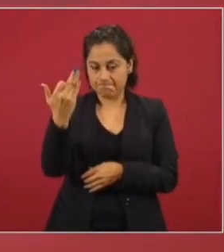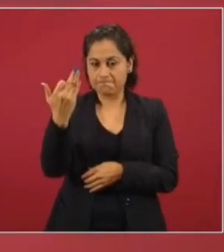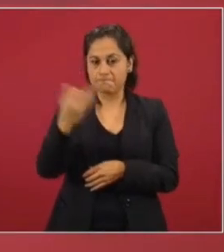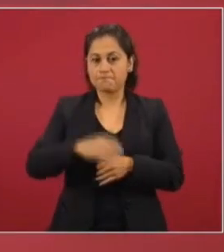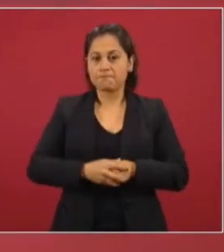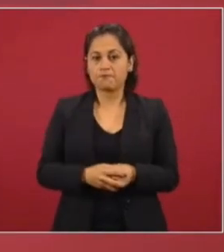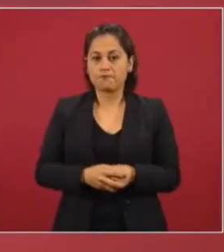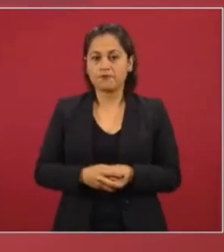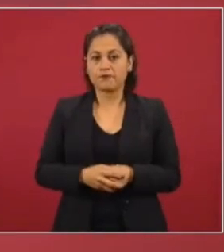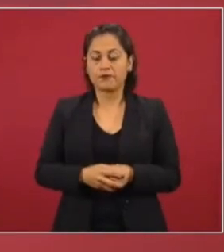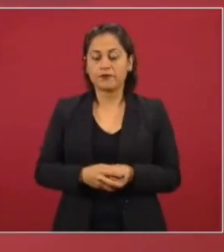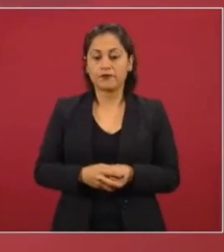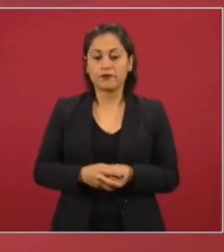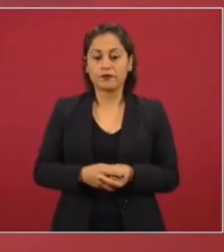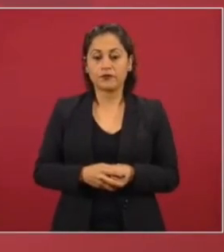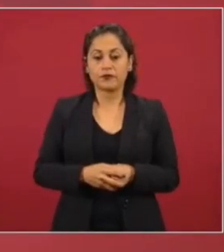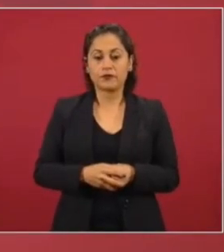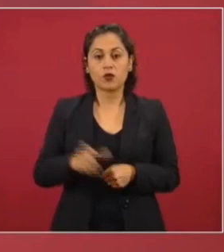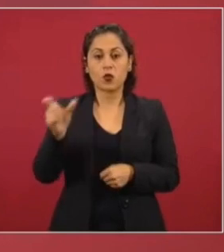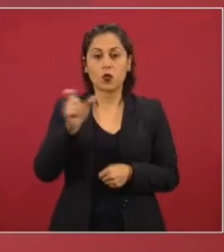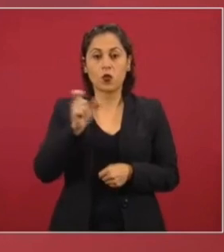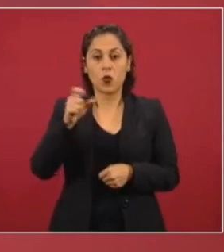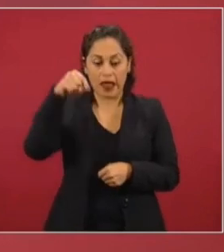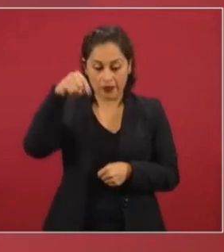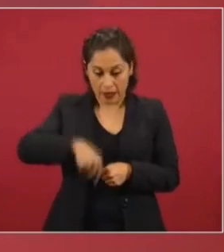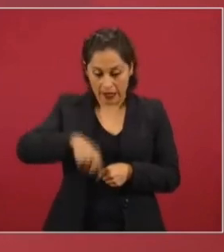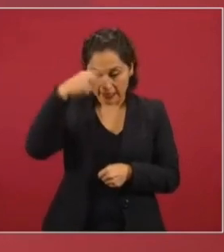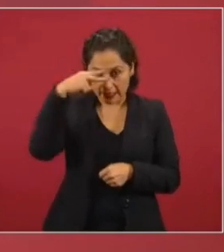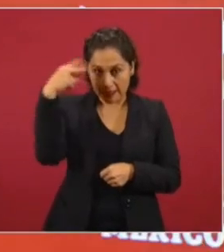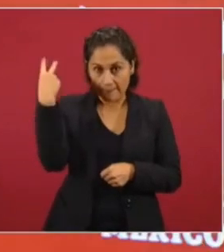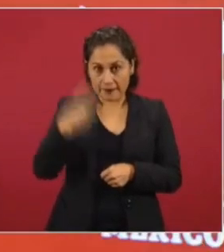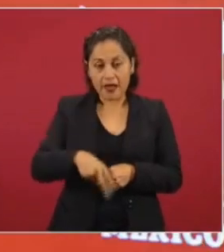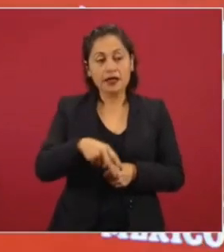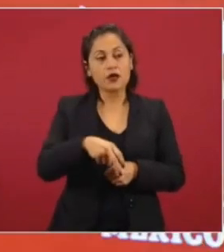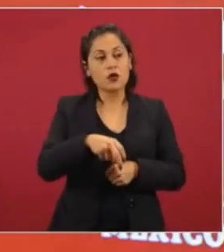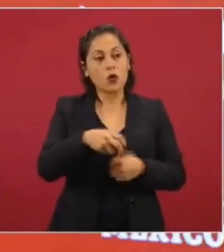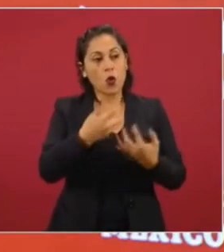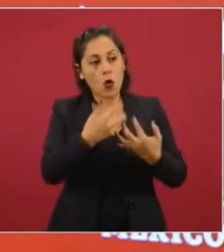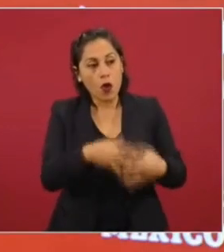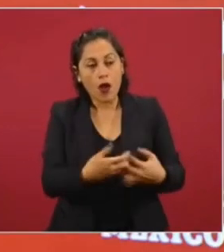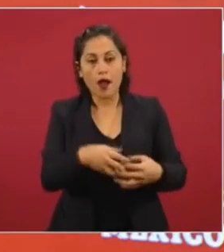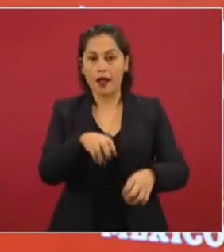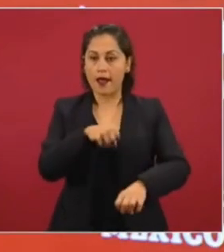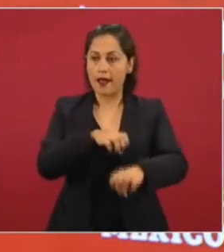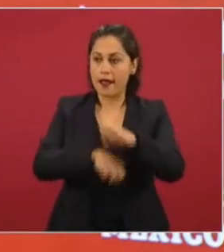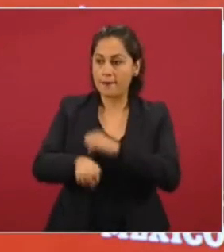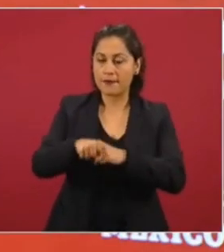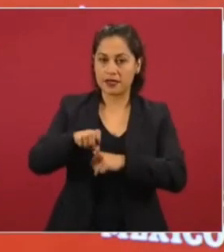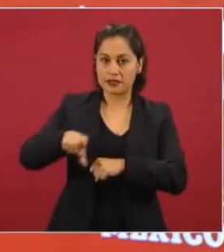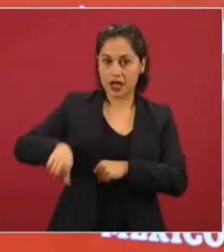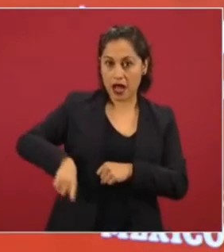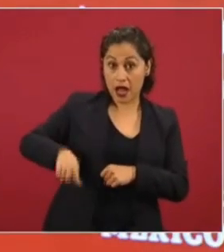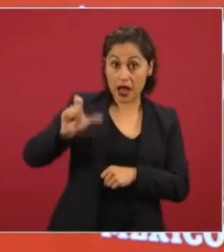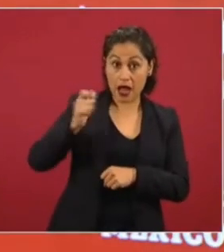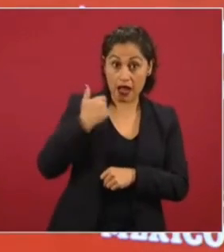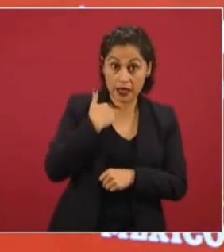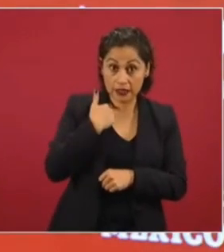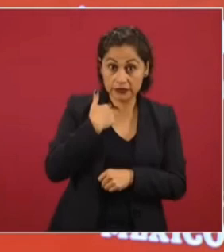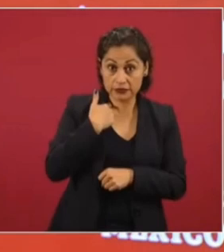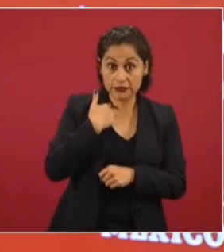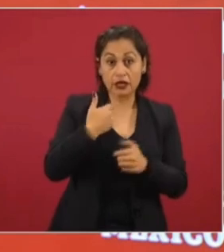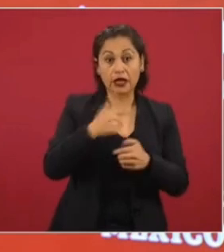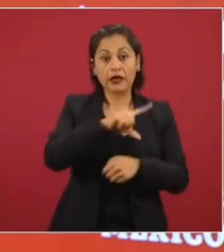cuando entregaron las empresas, los bancos, que eran de todos los mexicanos, a